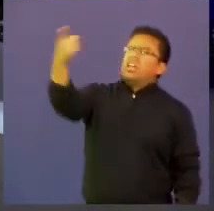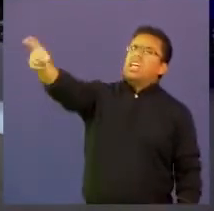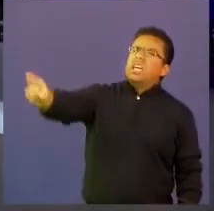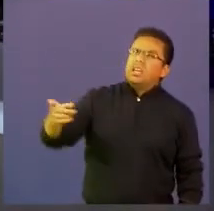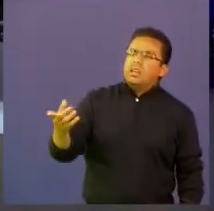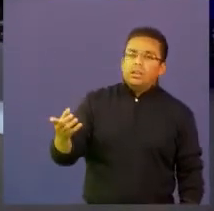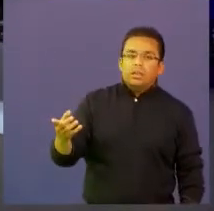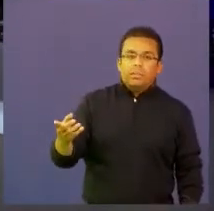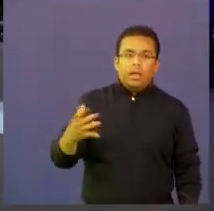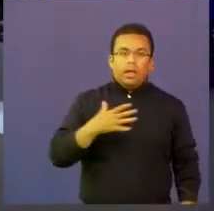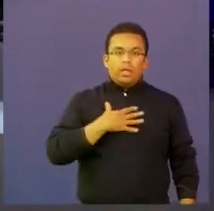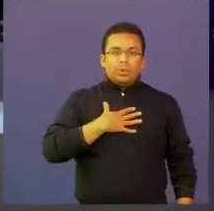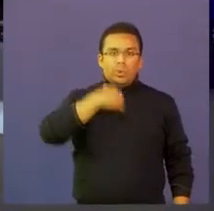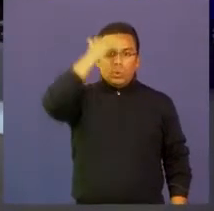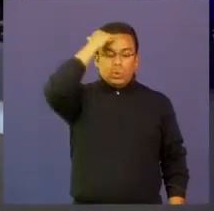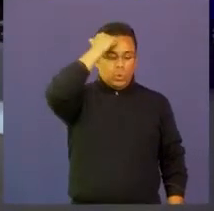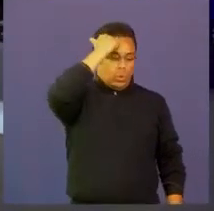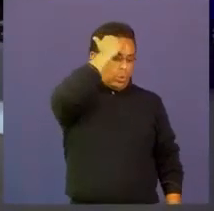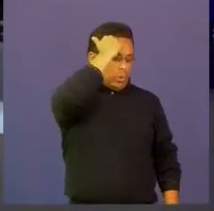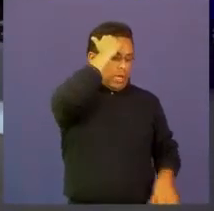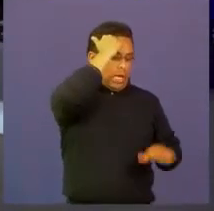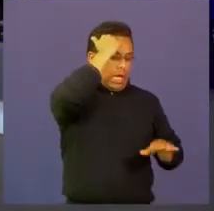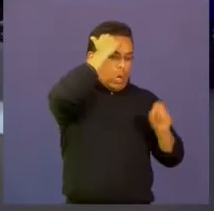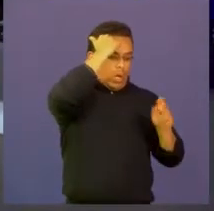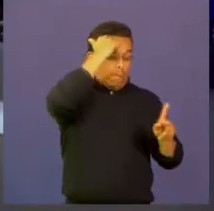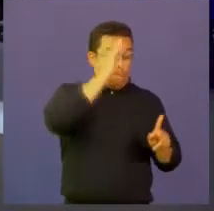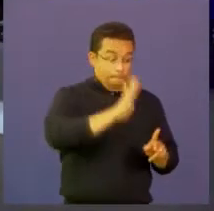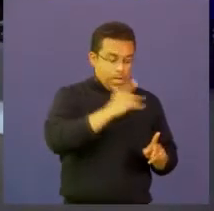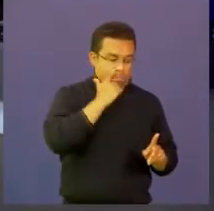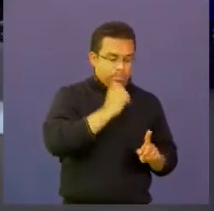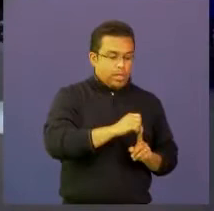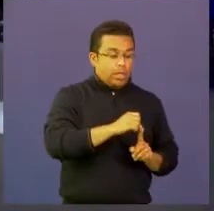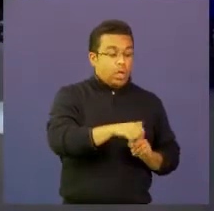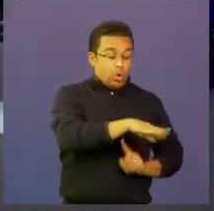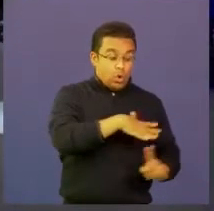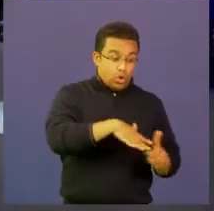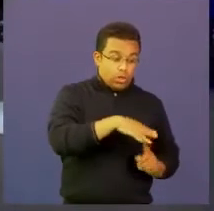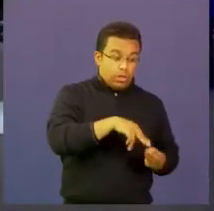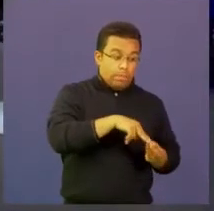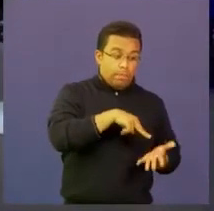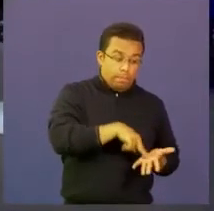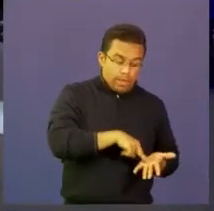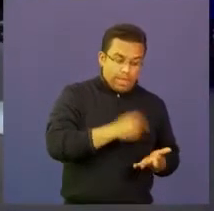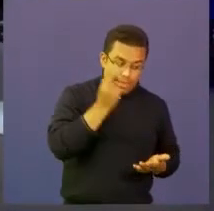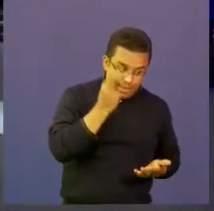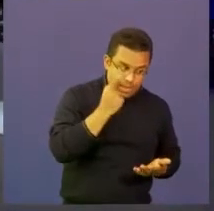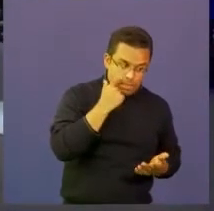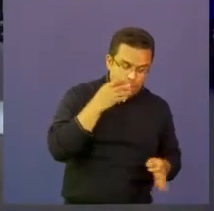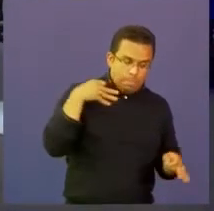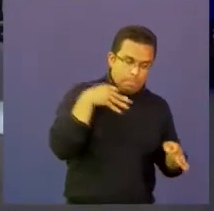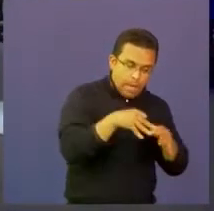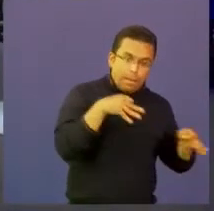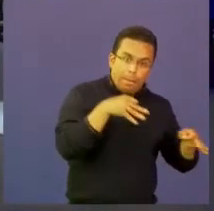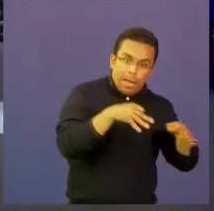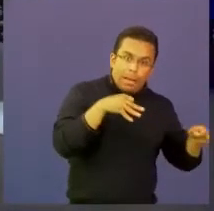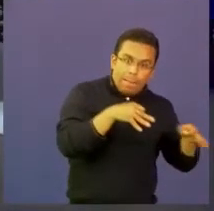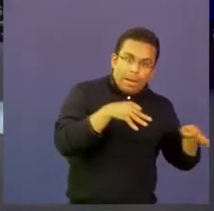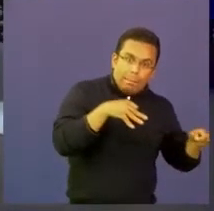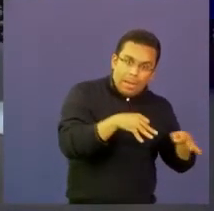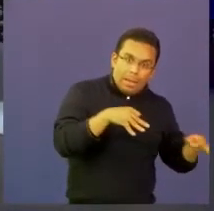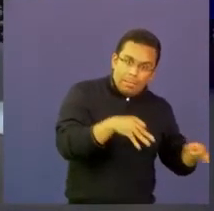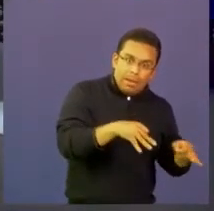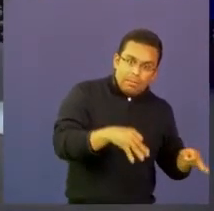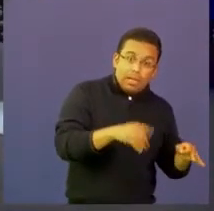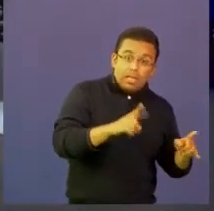y eso obliga al docente también a hacer un trabajo de contextualización de familiarización con el juego y sobre todo lo que se desprende con el videojuego